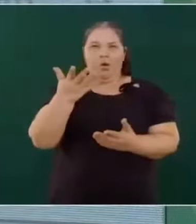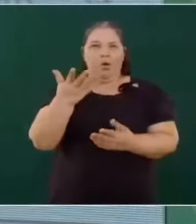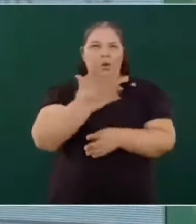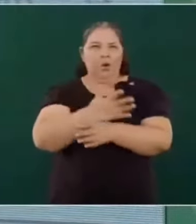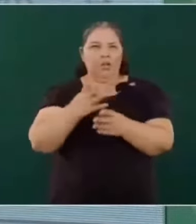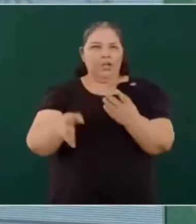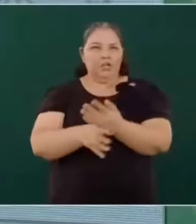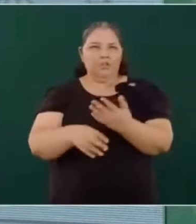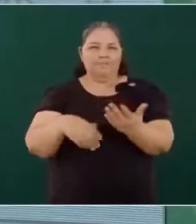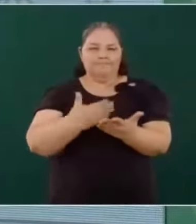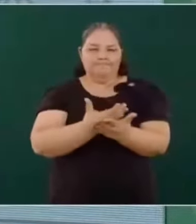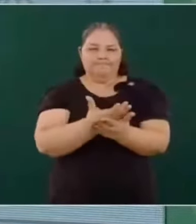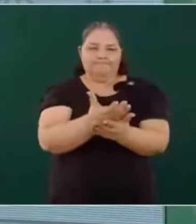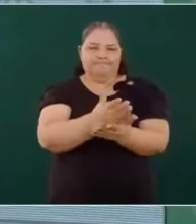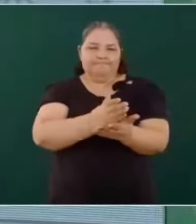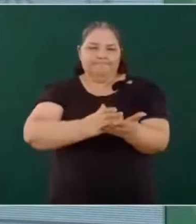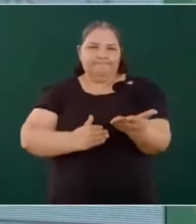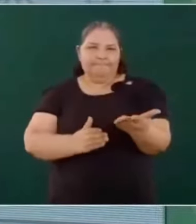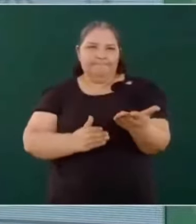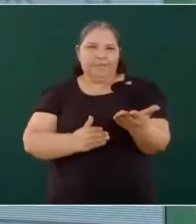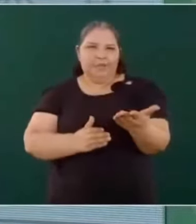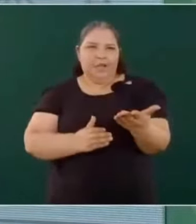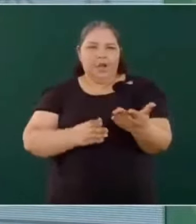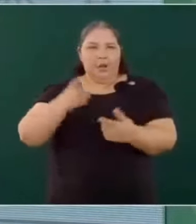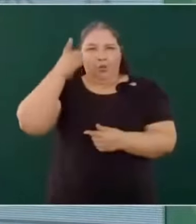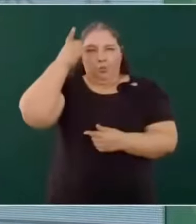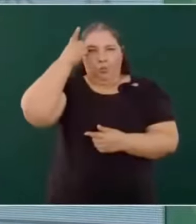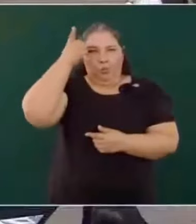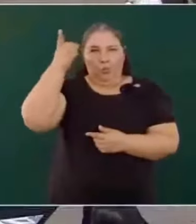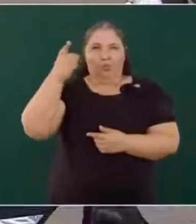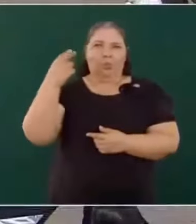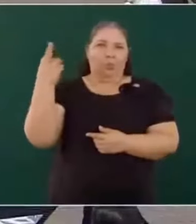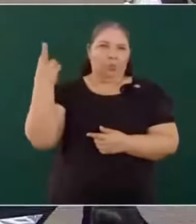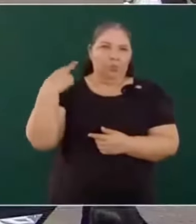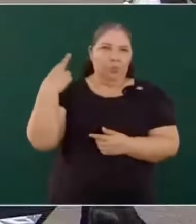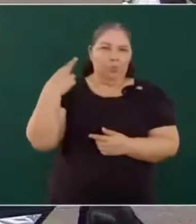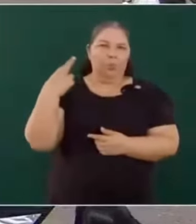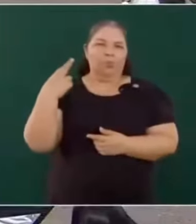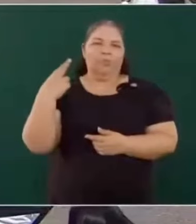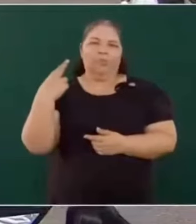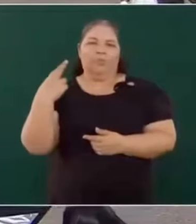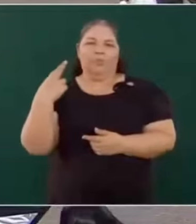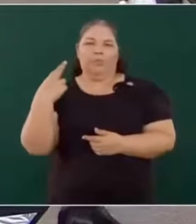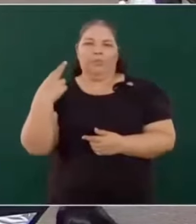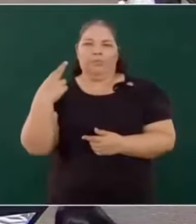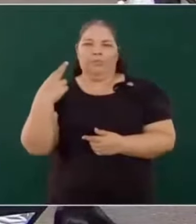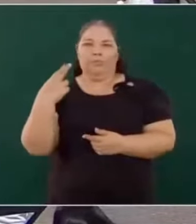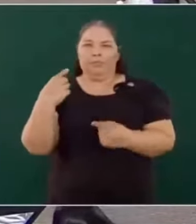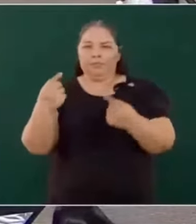de contratos, porque resulta que los dueños de estos medios de